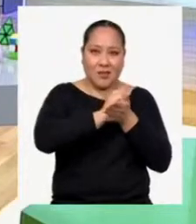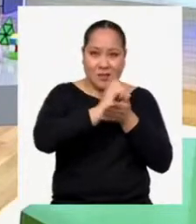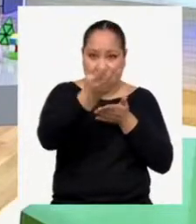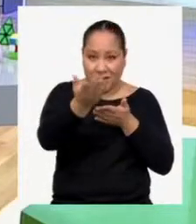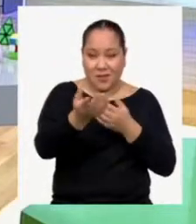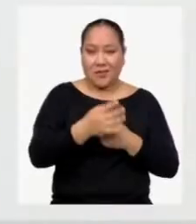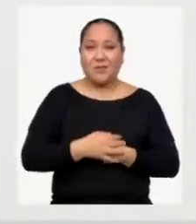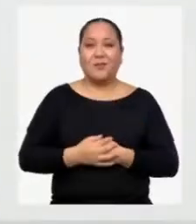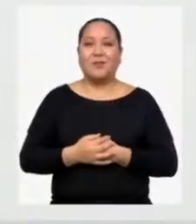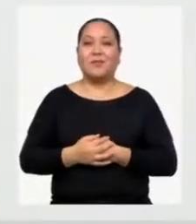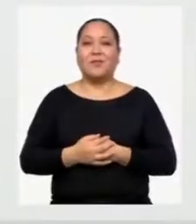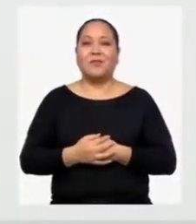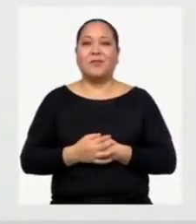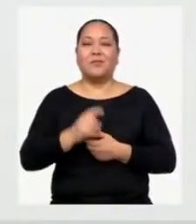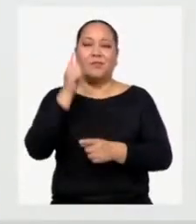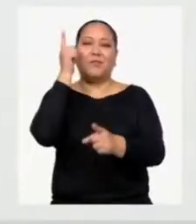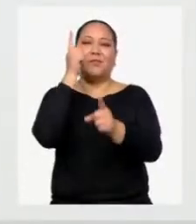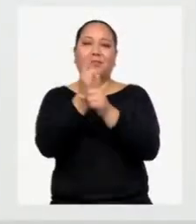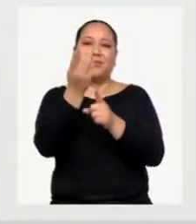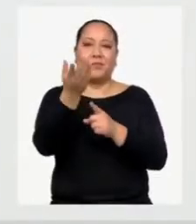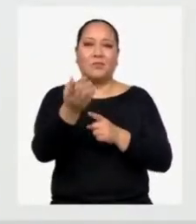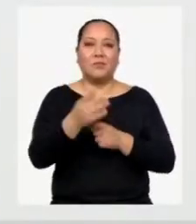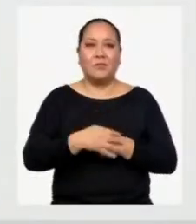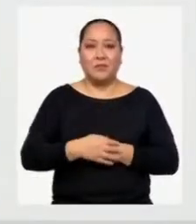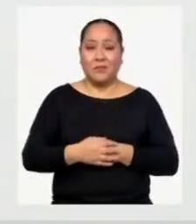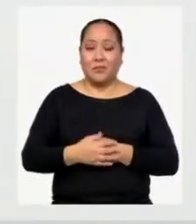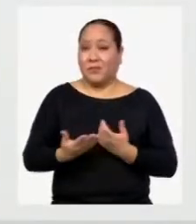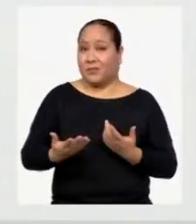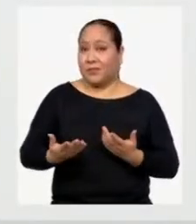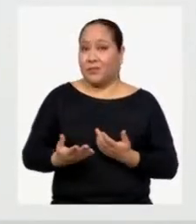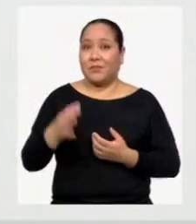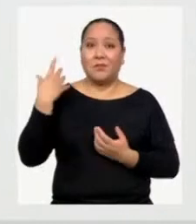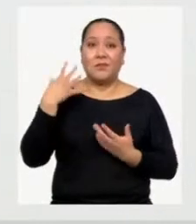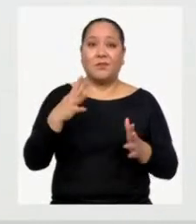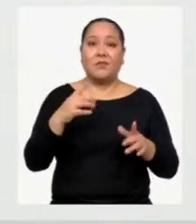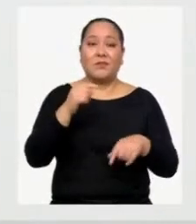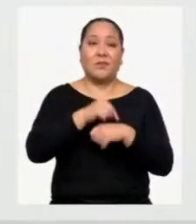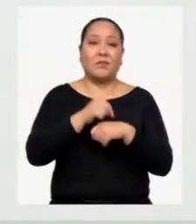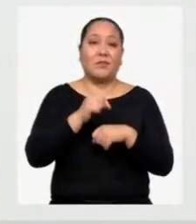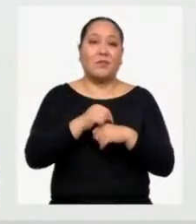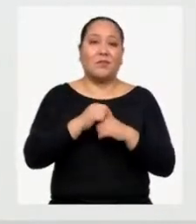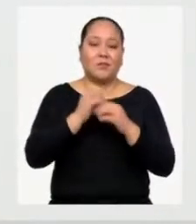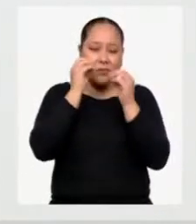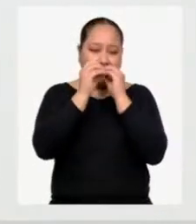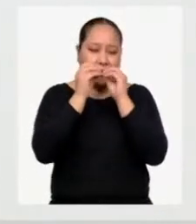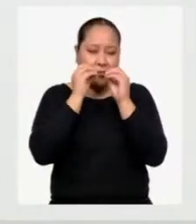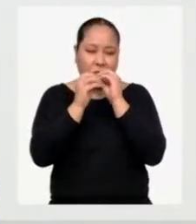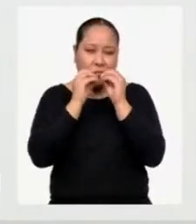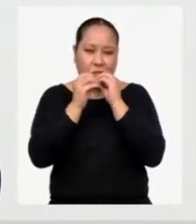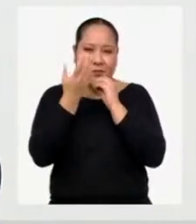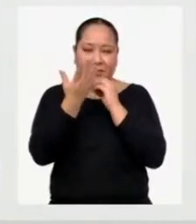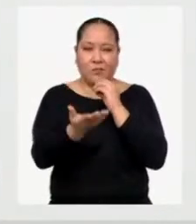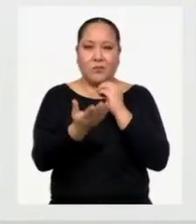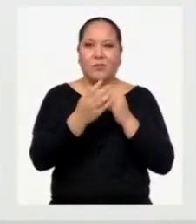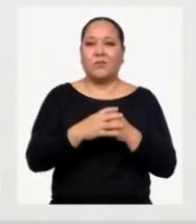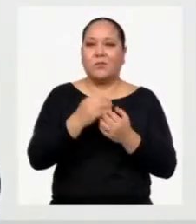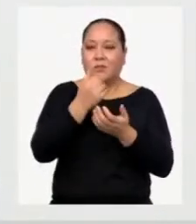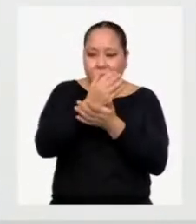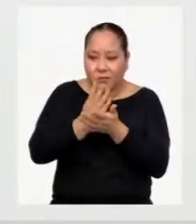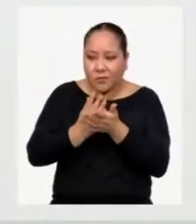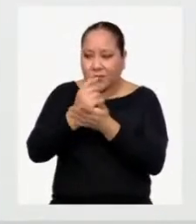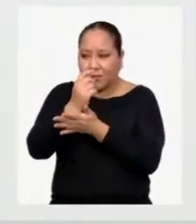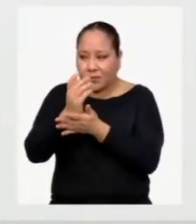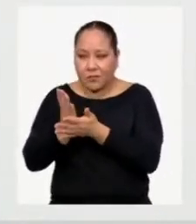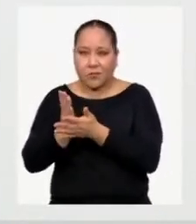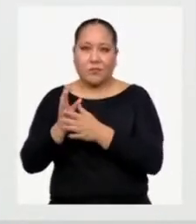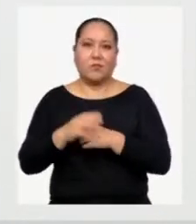anotaciones Así es Entonces ha llegado el momento de revisar el borrador Parte por parte